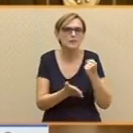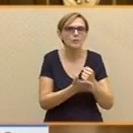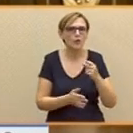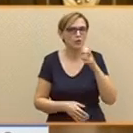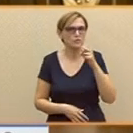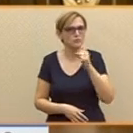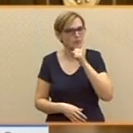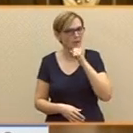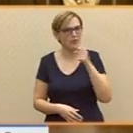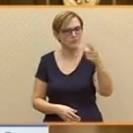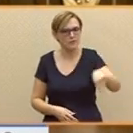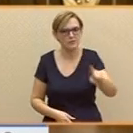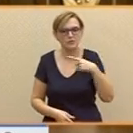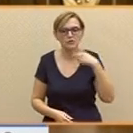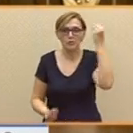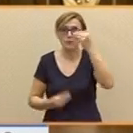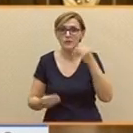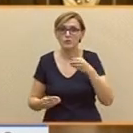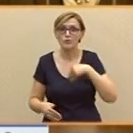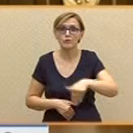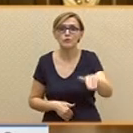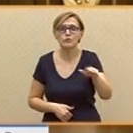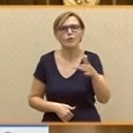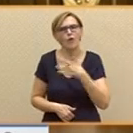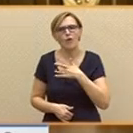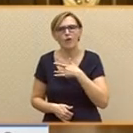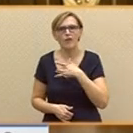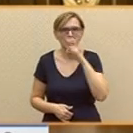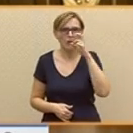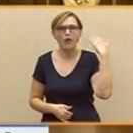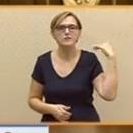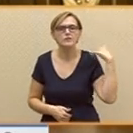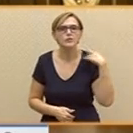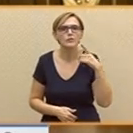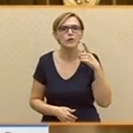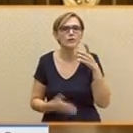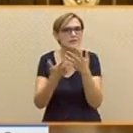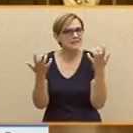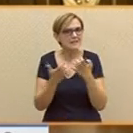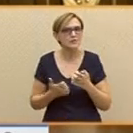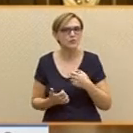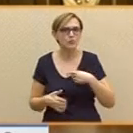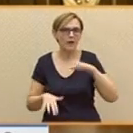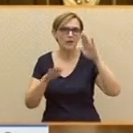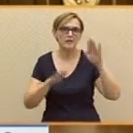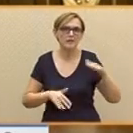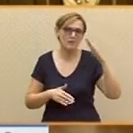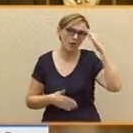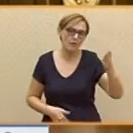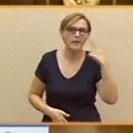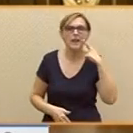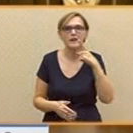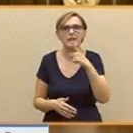Levi, que el futuro tiene el corazón antiguo y que hay gestos que rinden homenaje a lo mejor de nuestra historia, de nuestra patria y de nuestros pueblos.